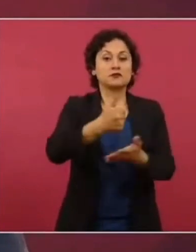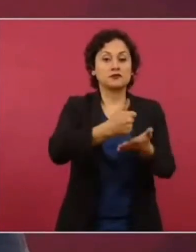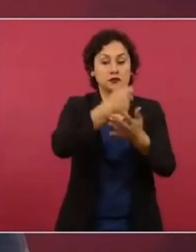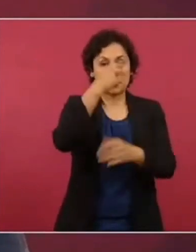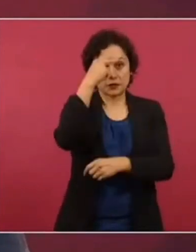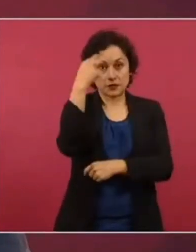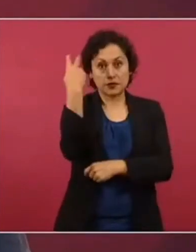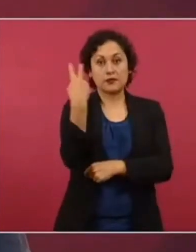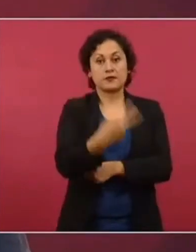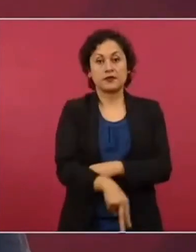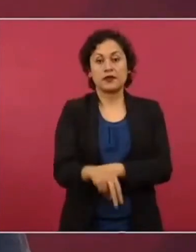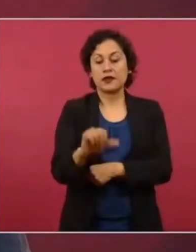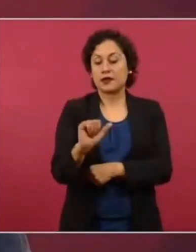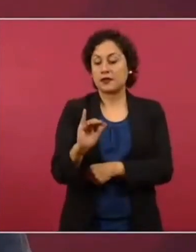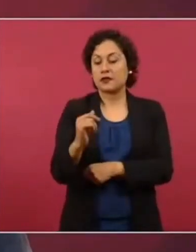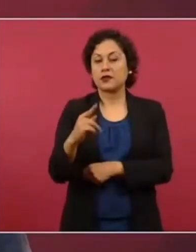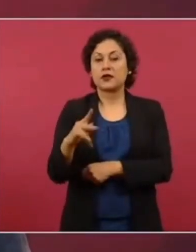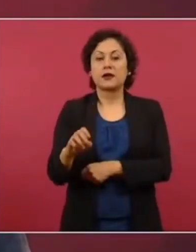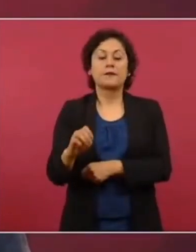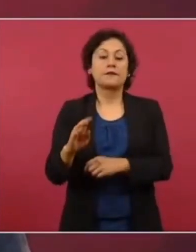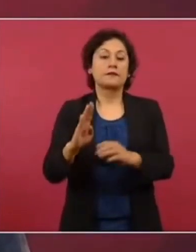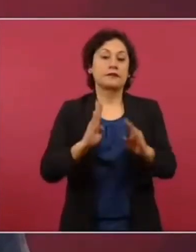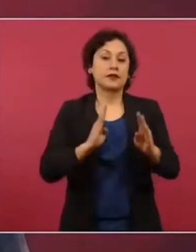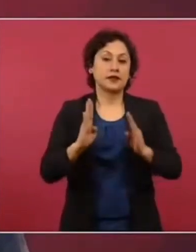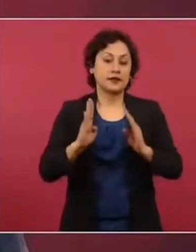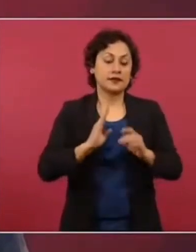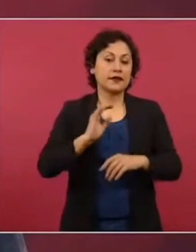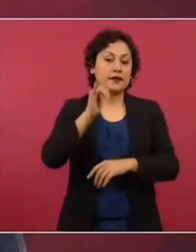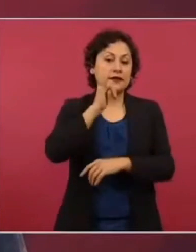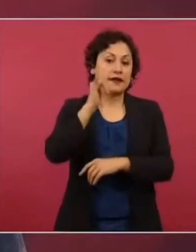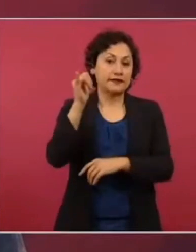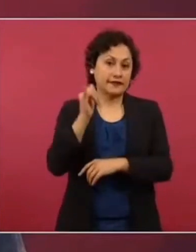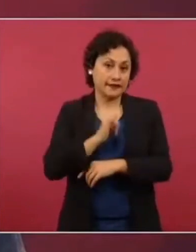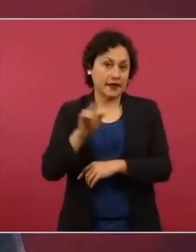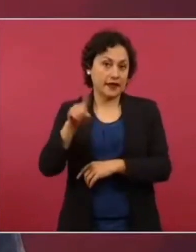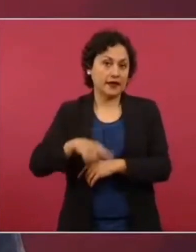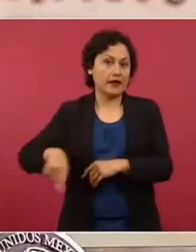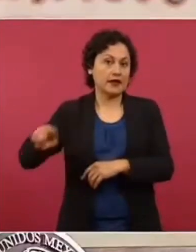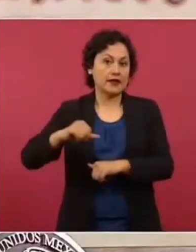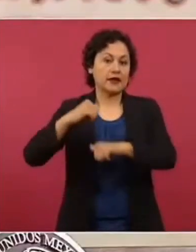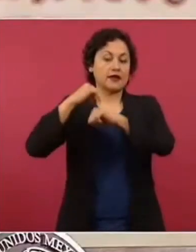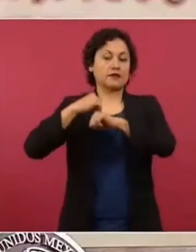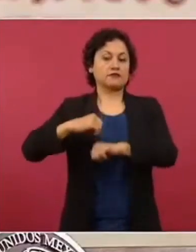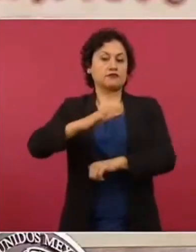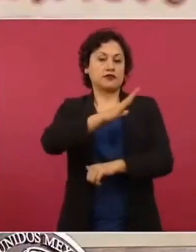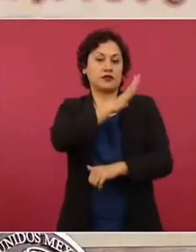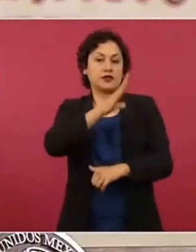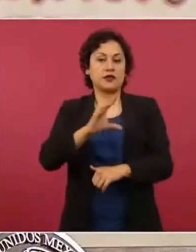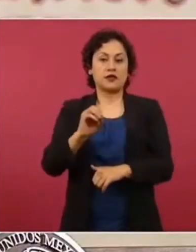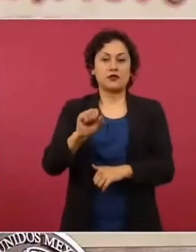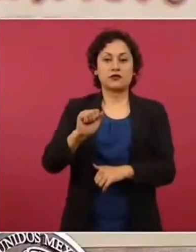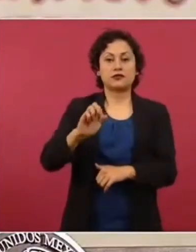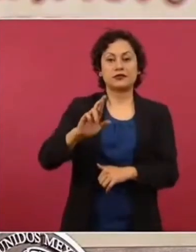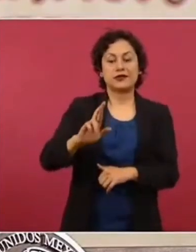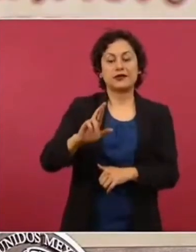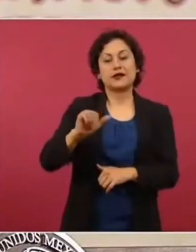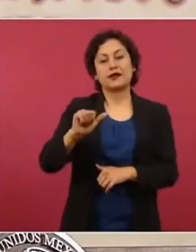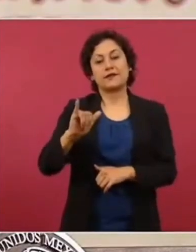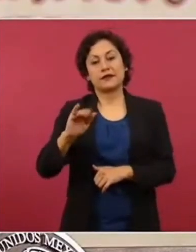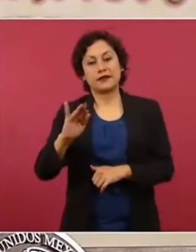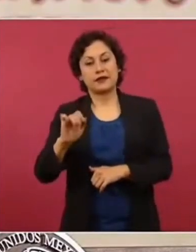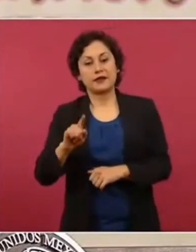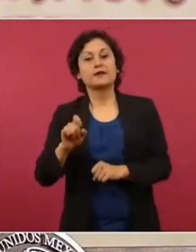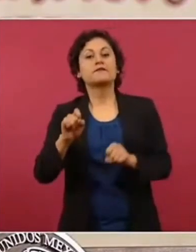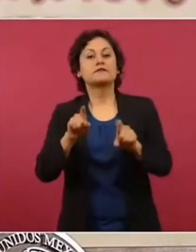agregaduría militar de Italia que será encabezada por un oficial de los carabinieri, lo que se reflejará también en